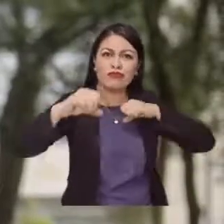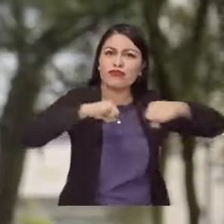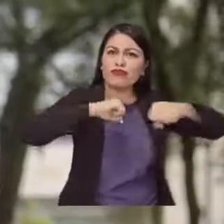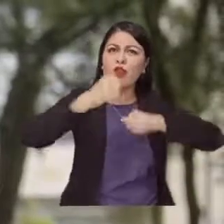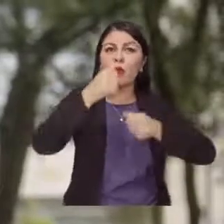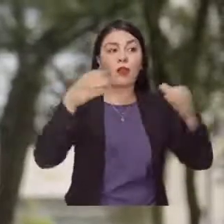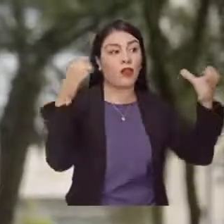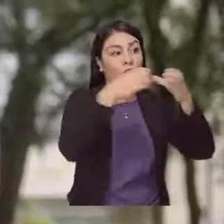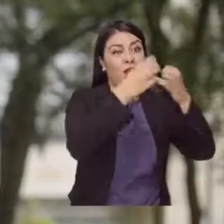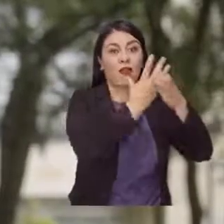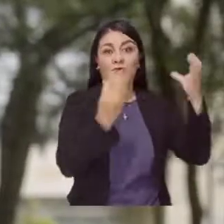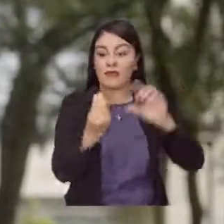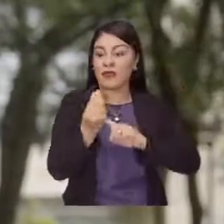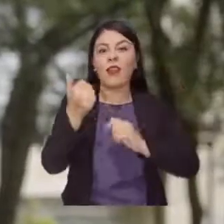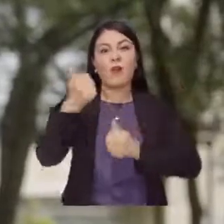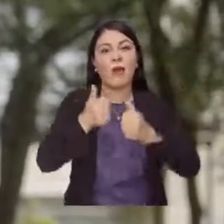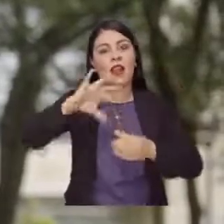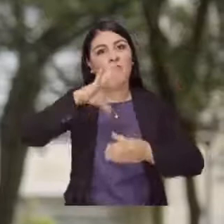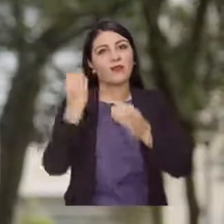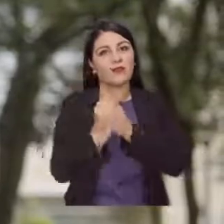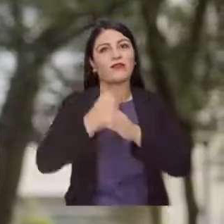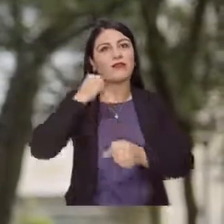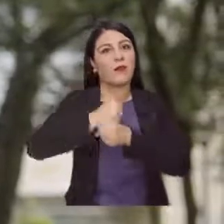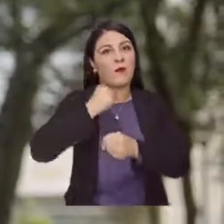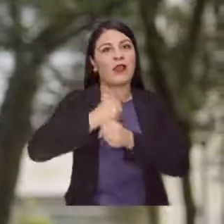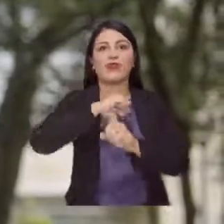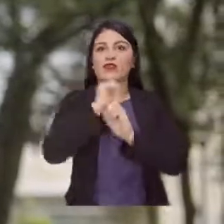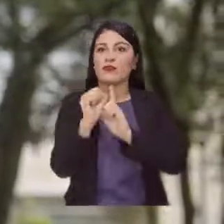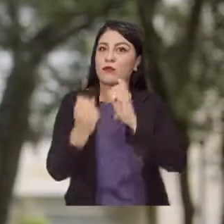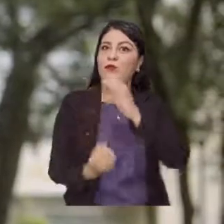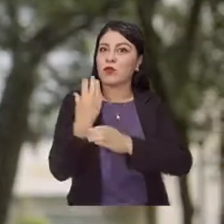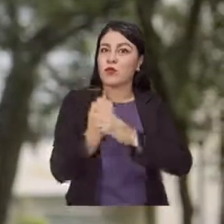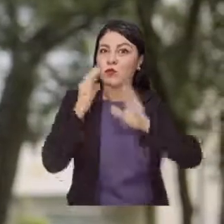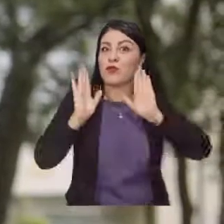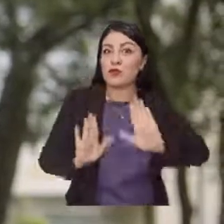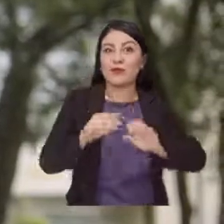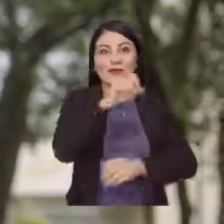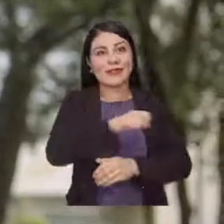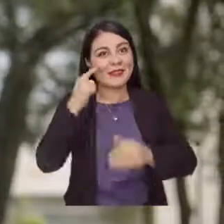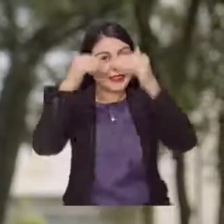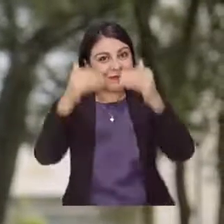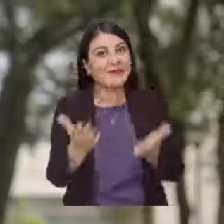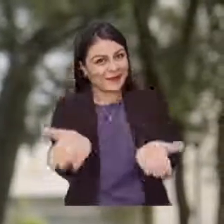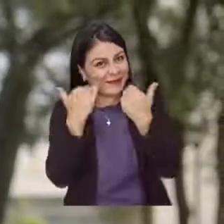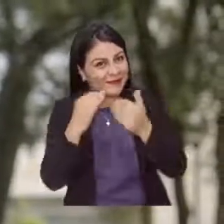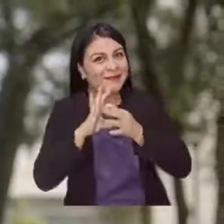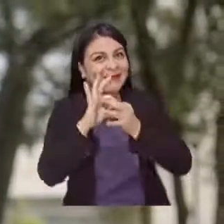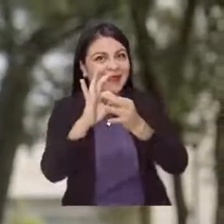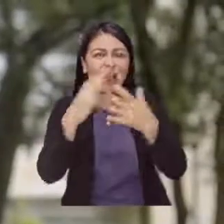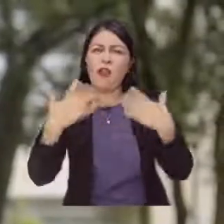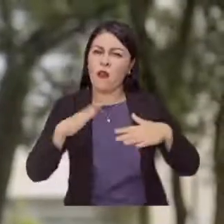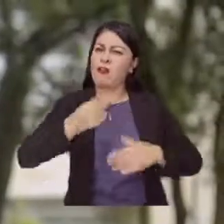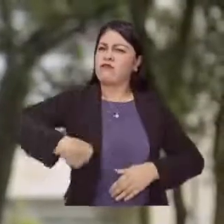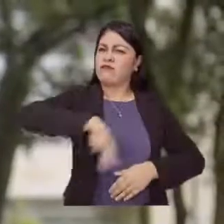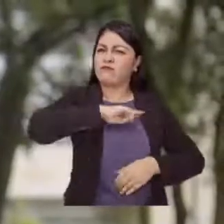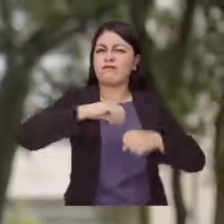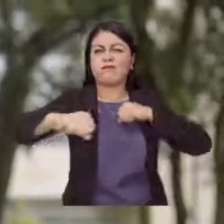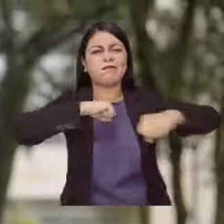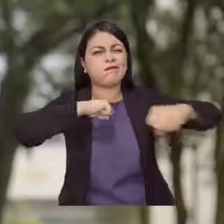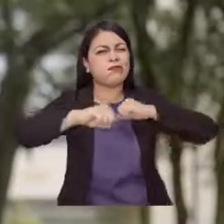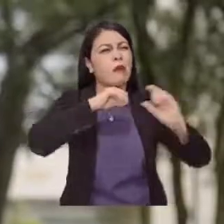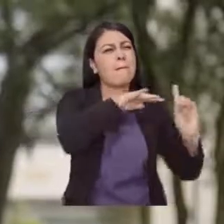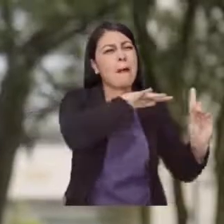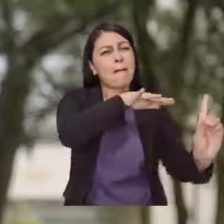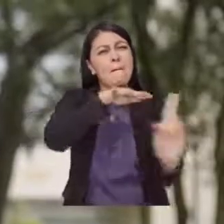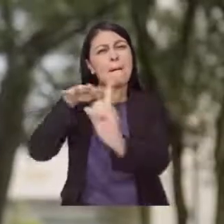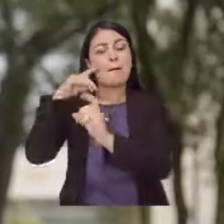acciones de la Subcomisión para la Inclusión Social, Laboral y Productiva de las Personas con Discapacidad. Hacemos esfuerzos a